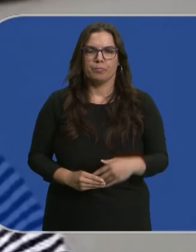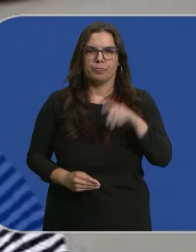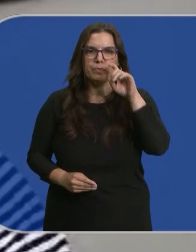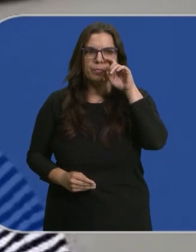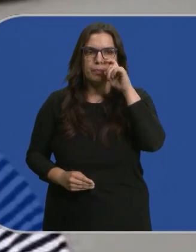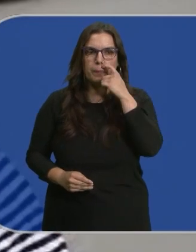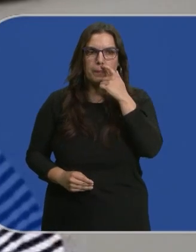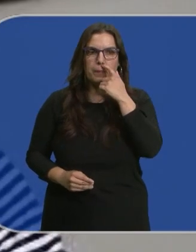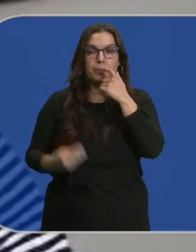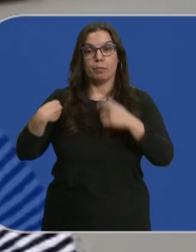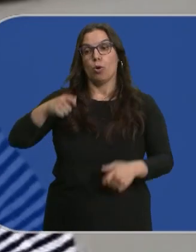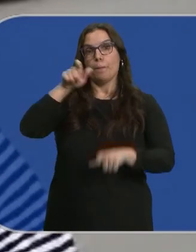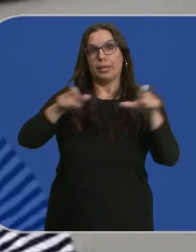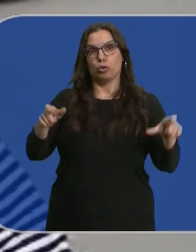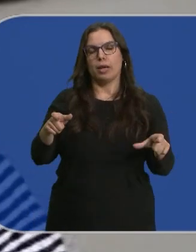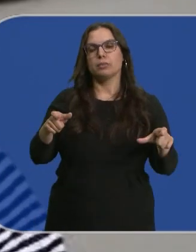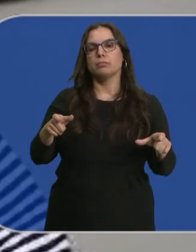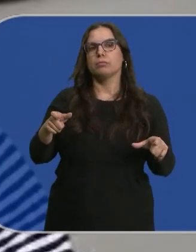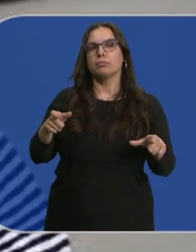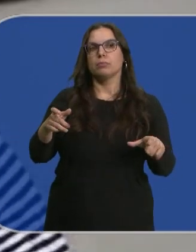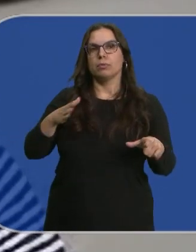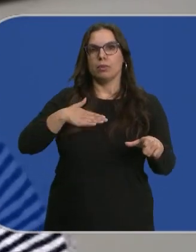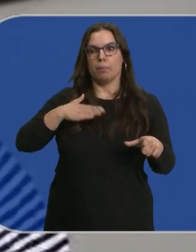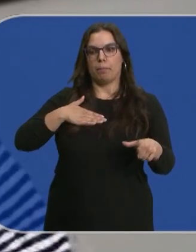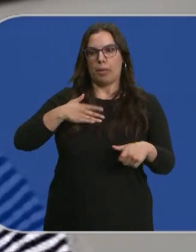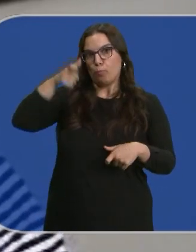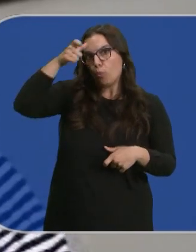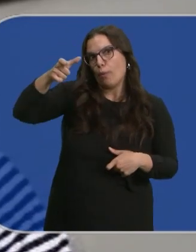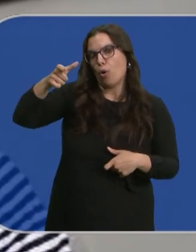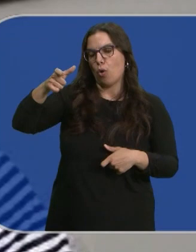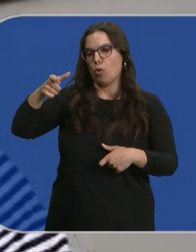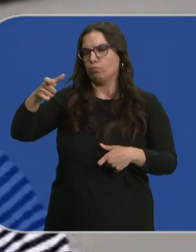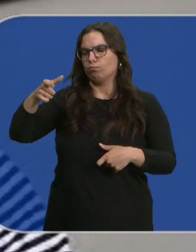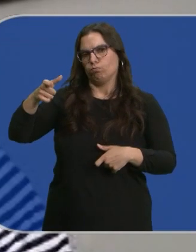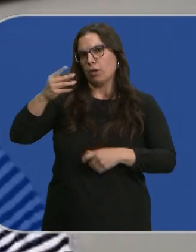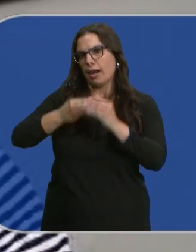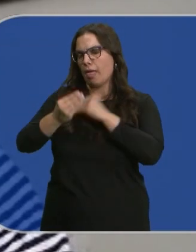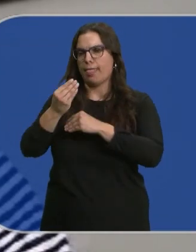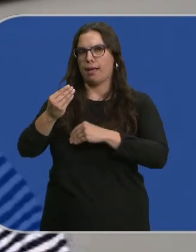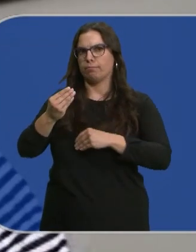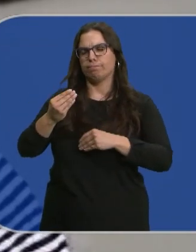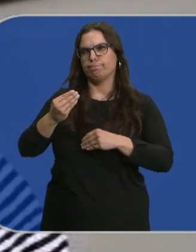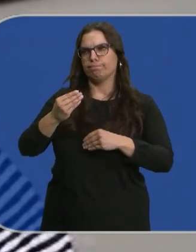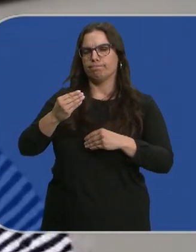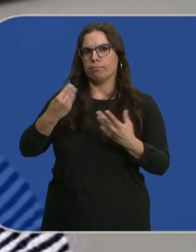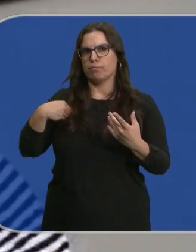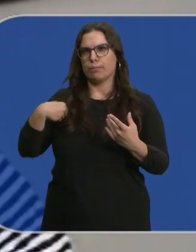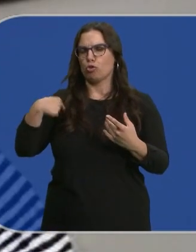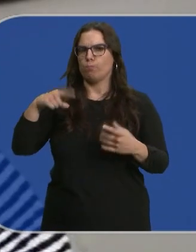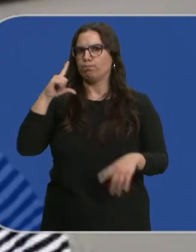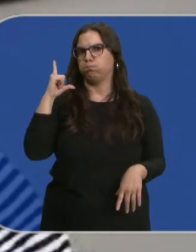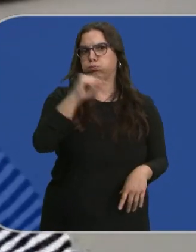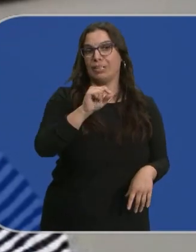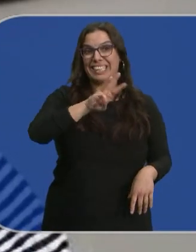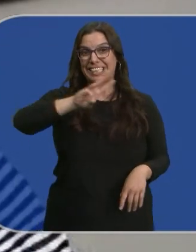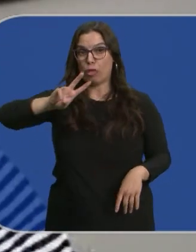El exilio, que es el abandono de una persona de su lugar de origen por su orientación sexual o identidad. Un 32